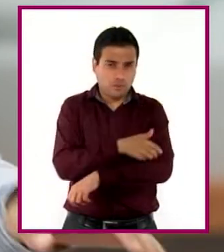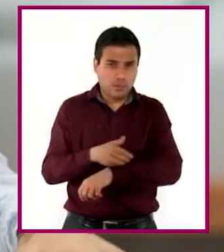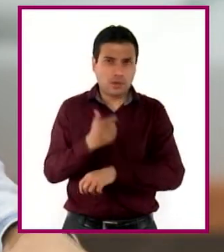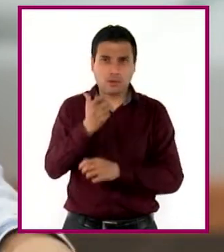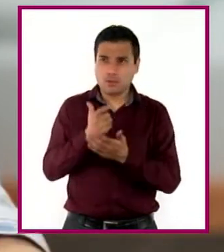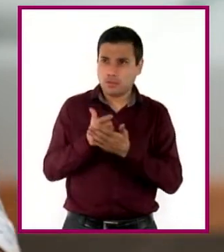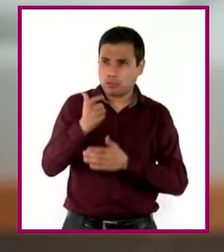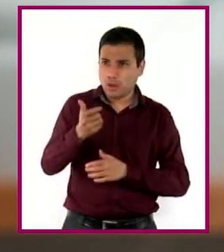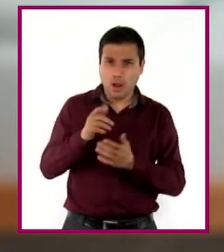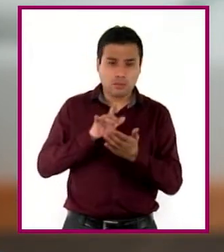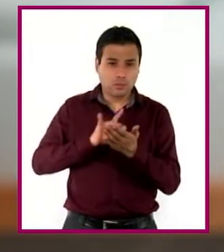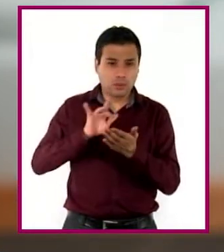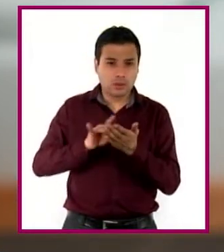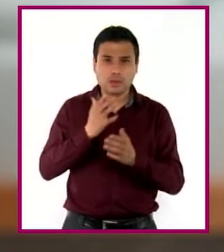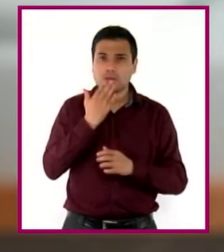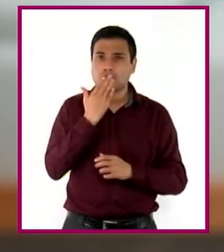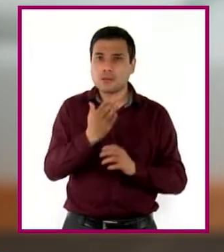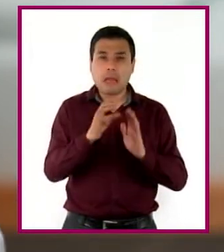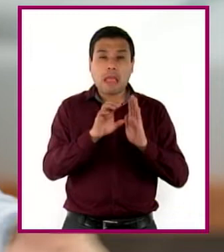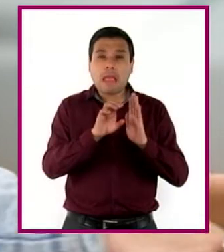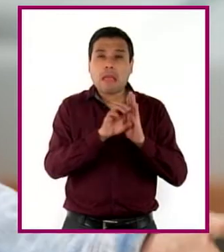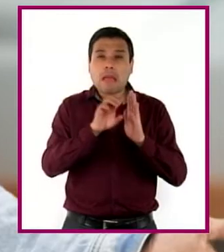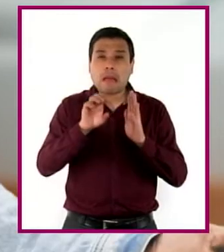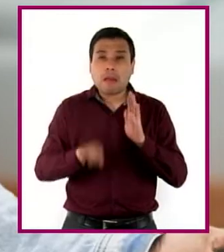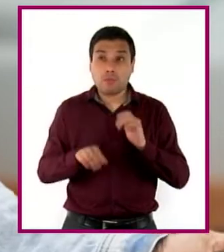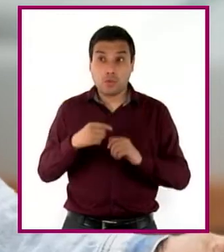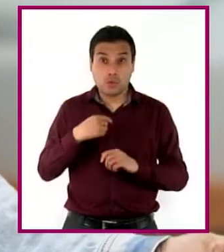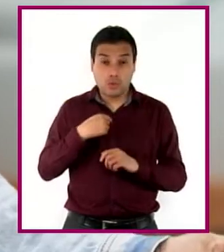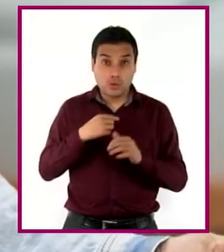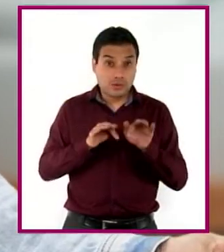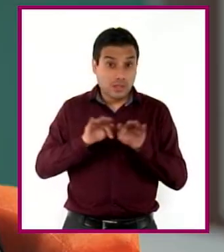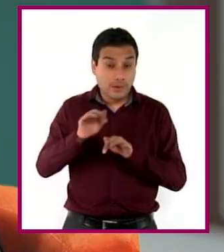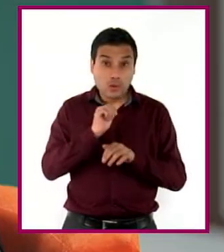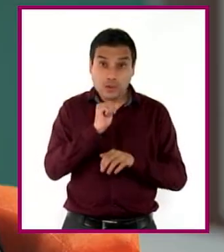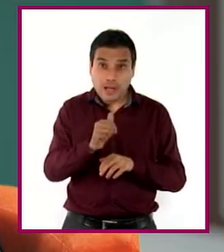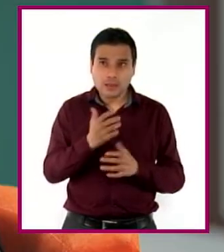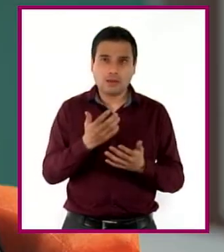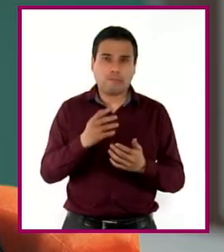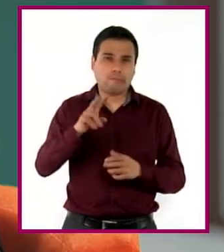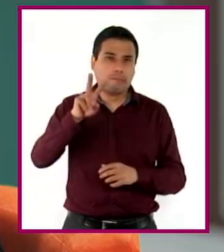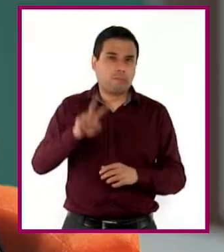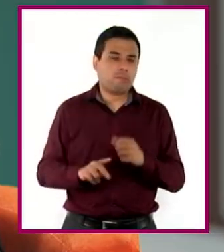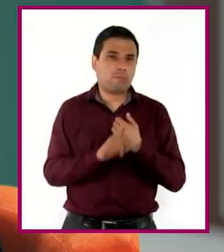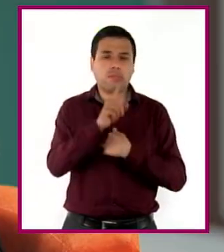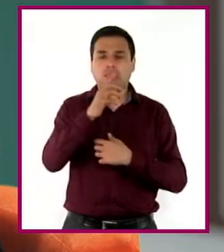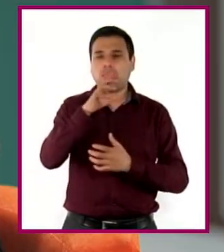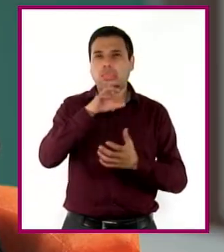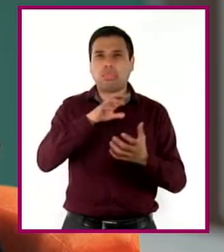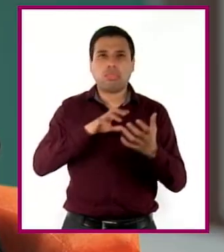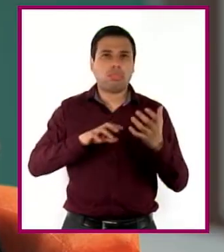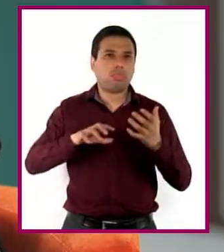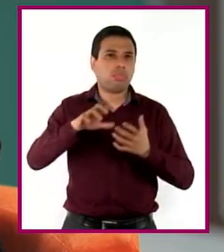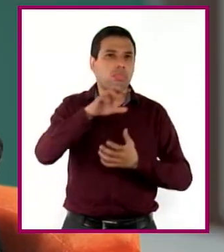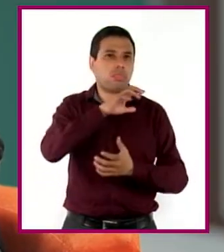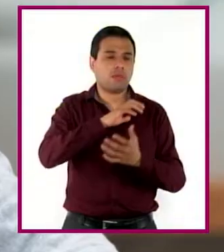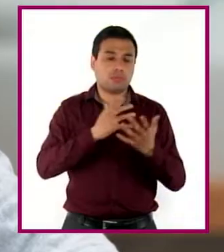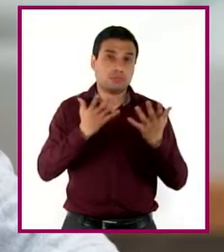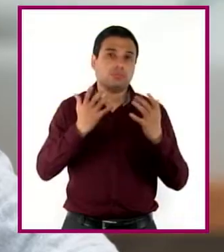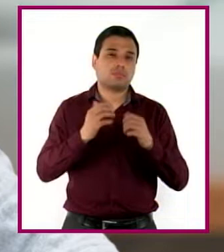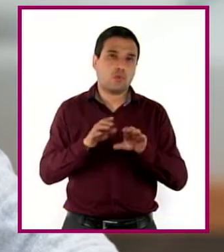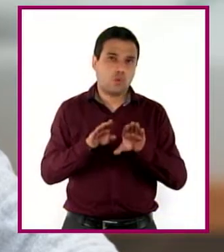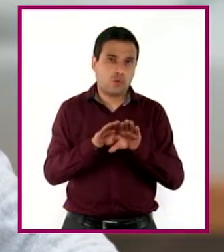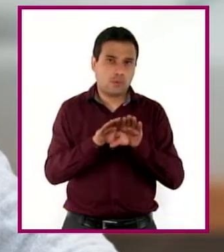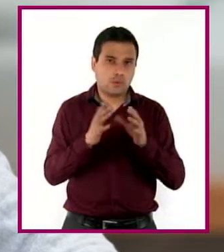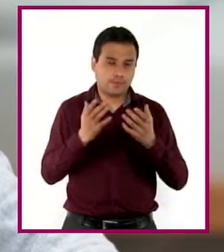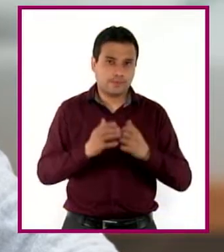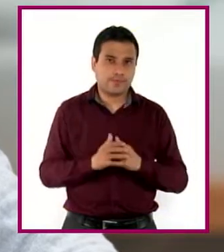Si no lo hubiera hecho, se hubiera tenido que parar la producción. Hubiéramos quedado mal a los clientes que siguieron buscándonos con todo y la pandemia. Y